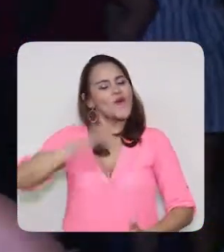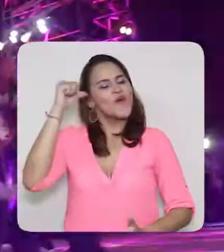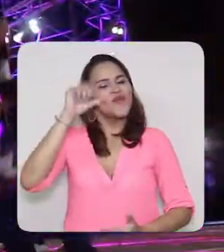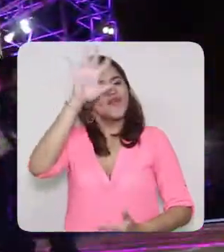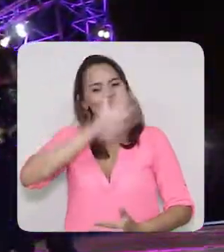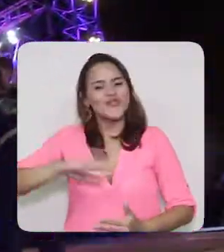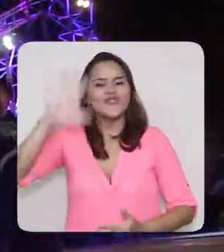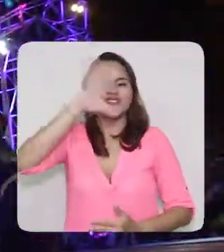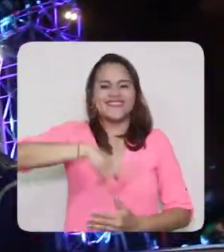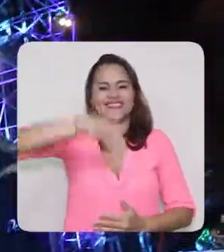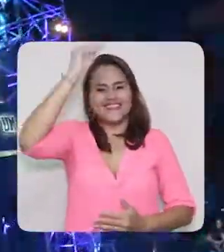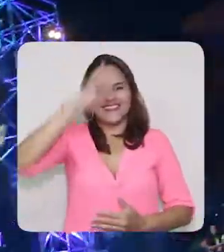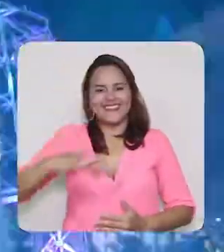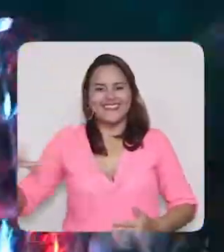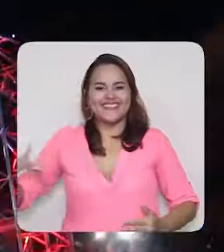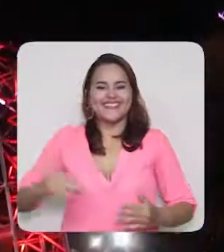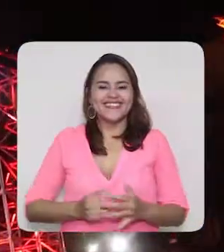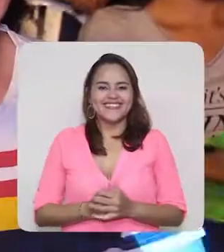Magdalena.